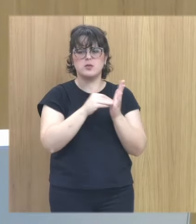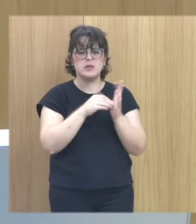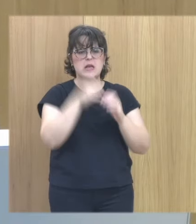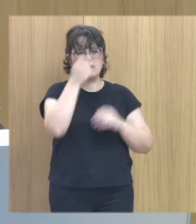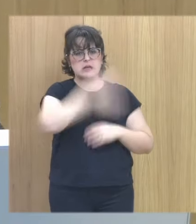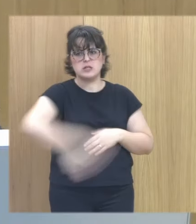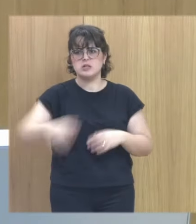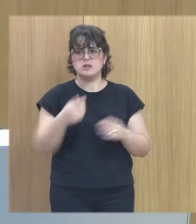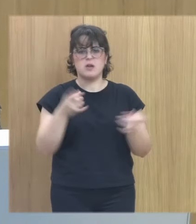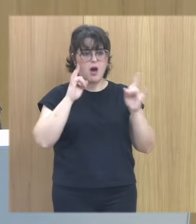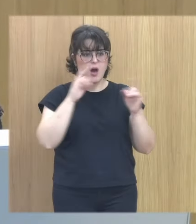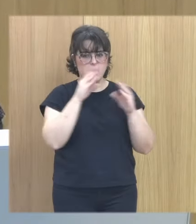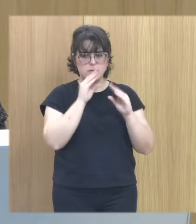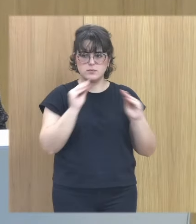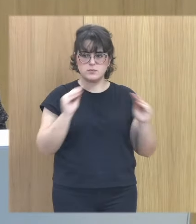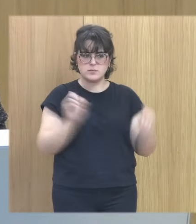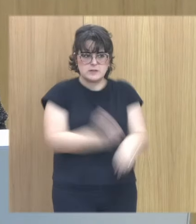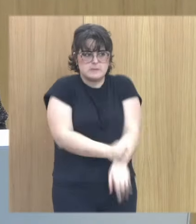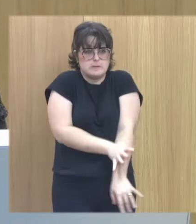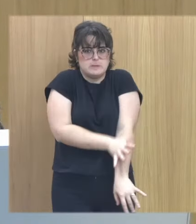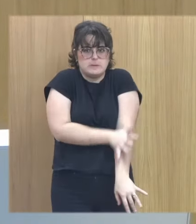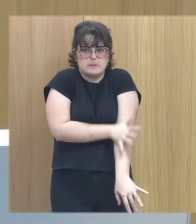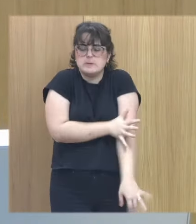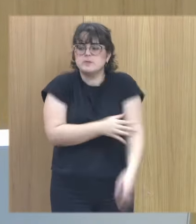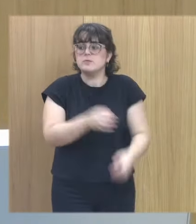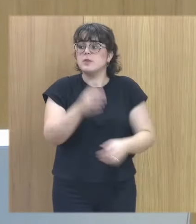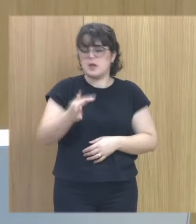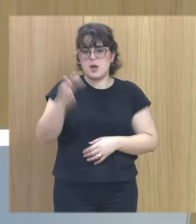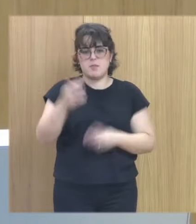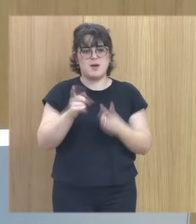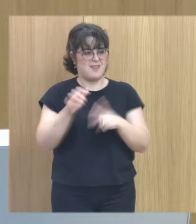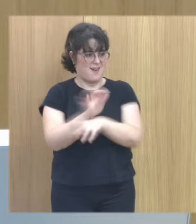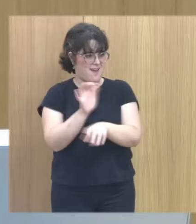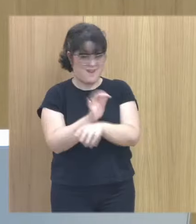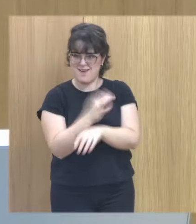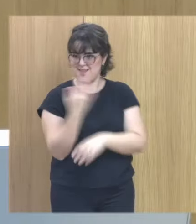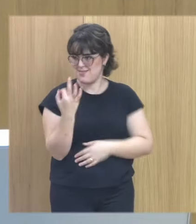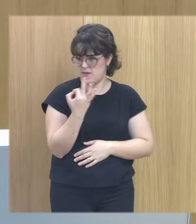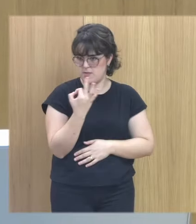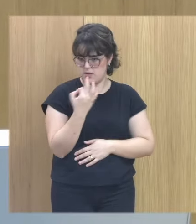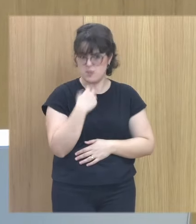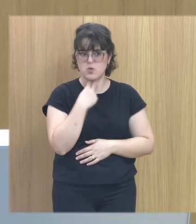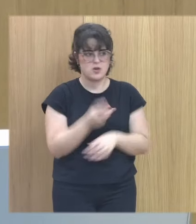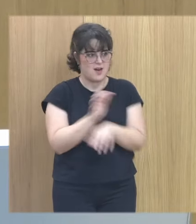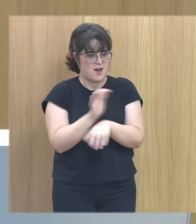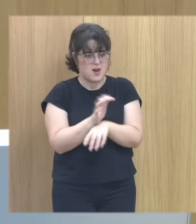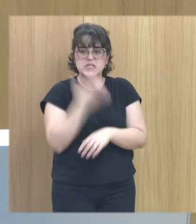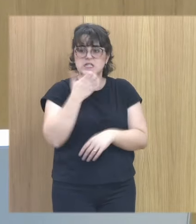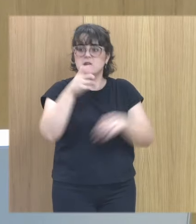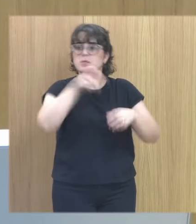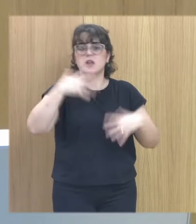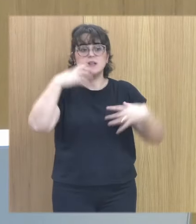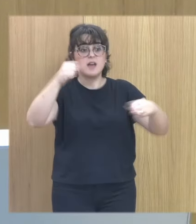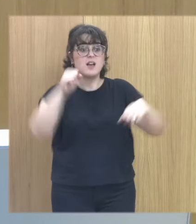a mí se me ponen los pelos que ya no tengo como escarpias y dos risas risas la gente que está sana se